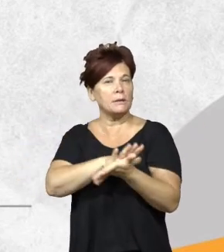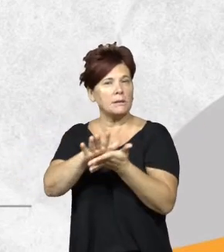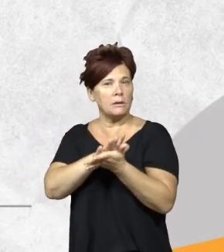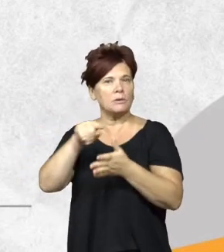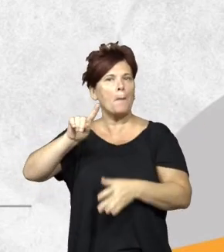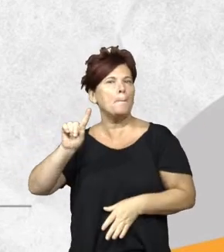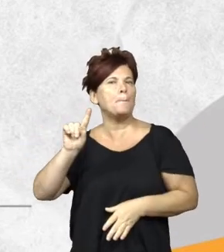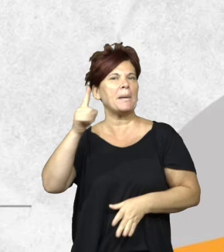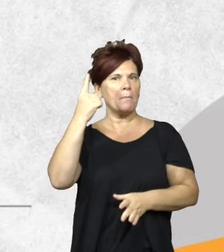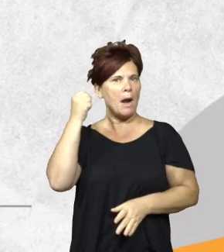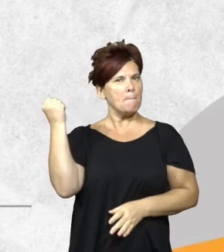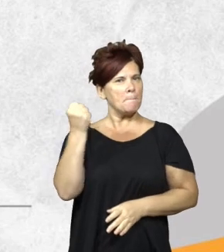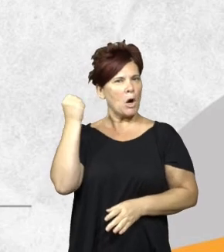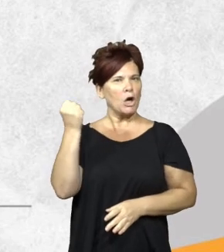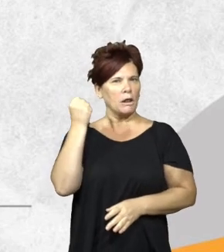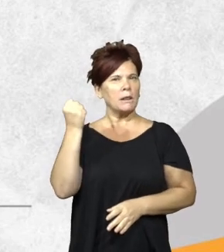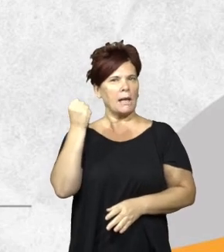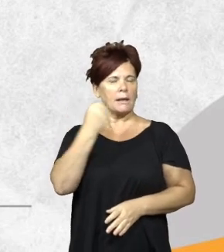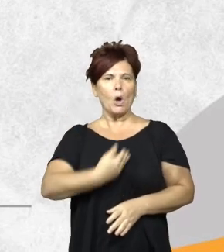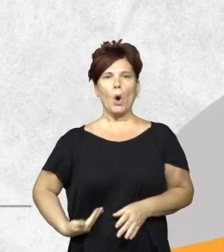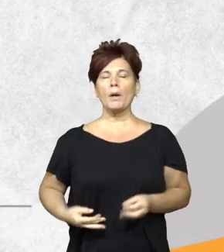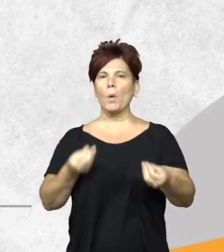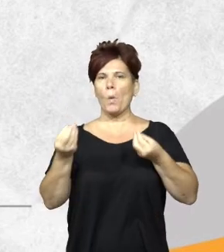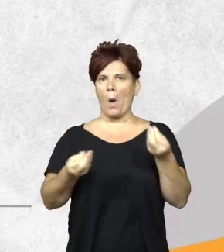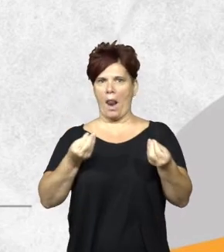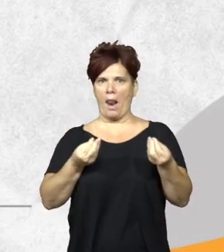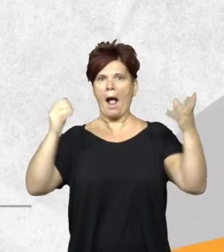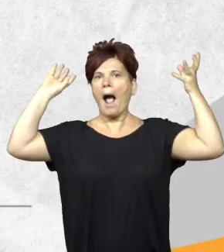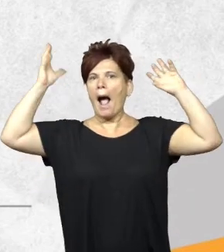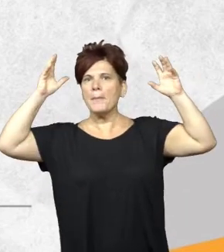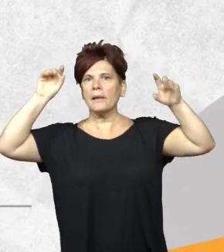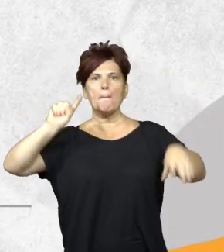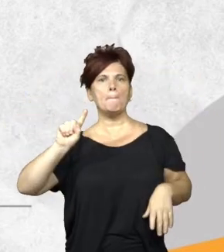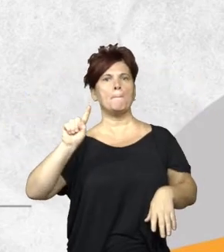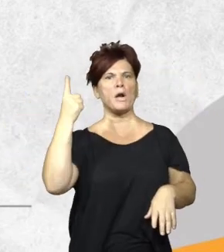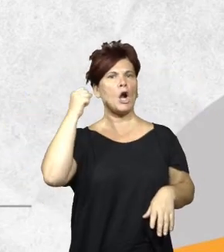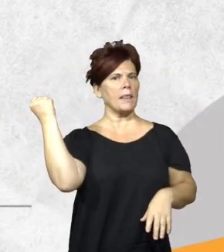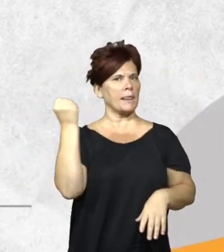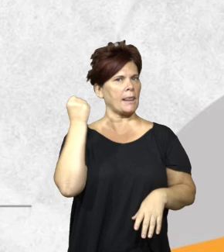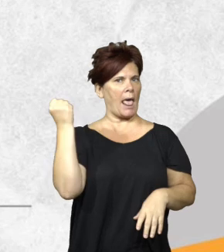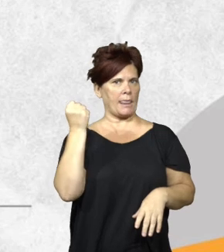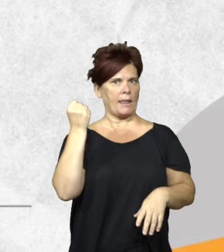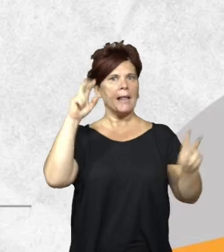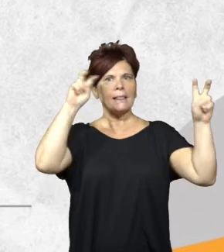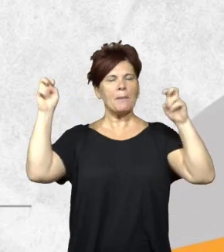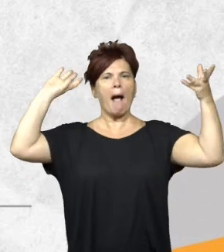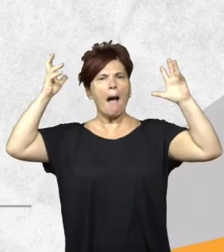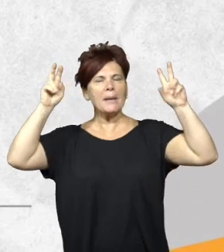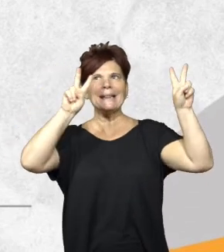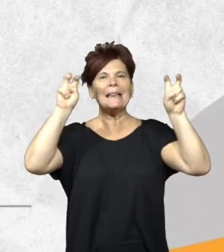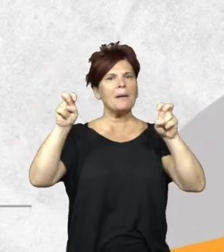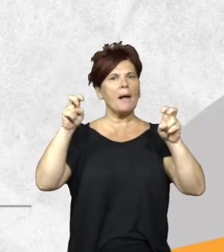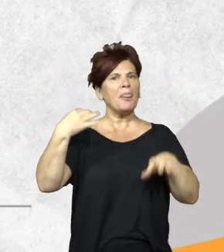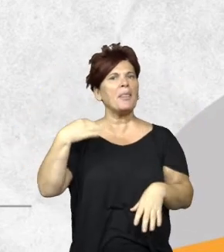premisas fundamentales que tuvo el gobierno es decir ambiente es prioridad ambiente es un tema que debemos